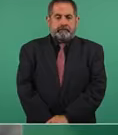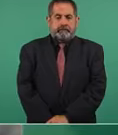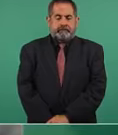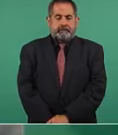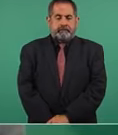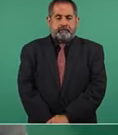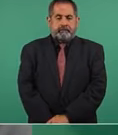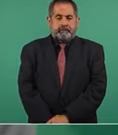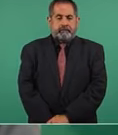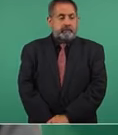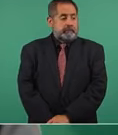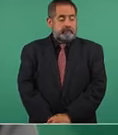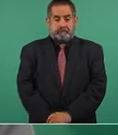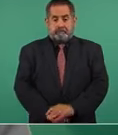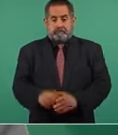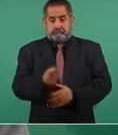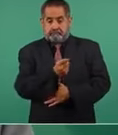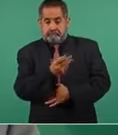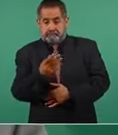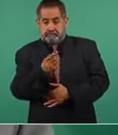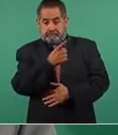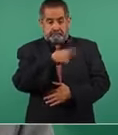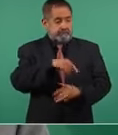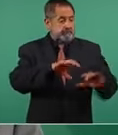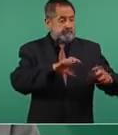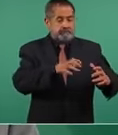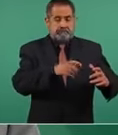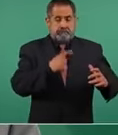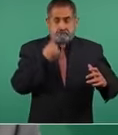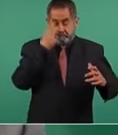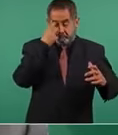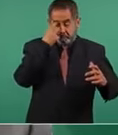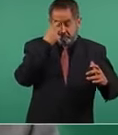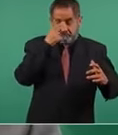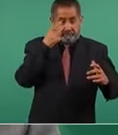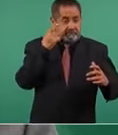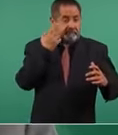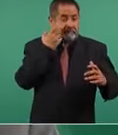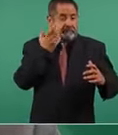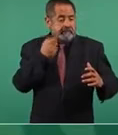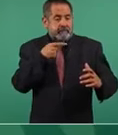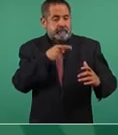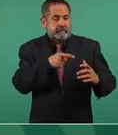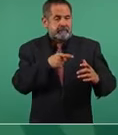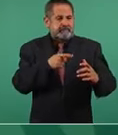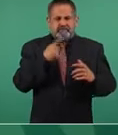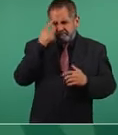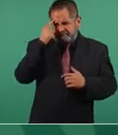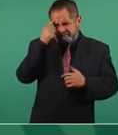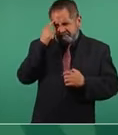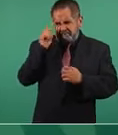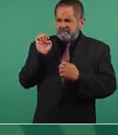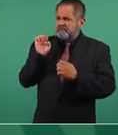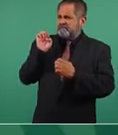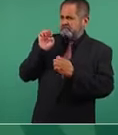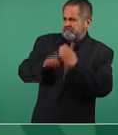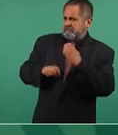son partidarios de que el que no tranza no avanza.